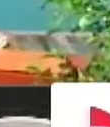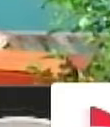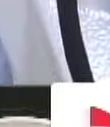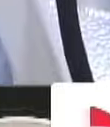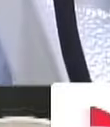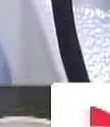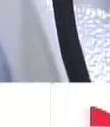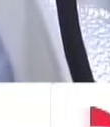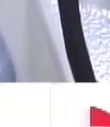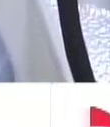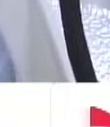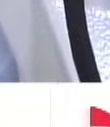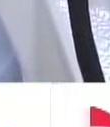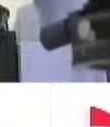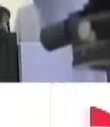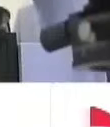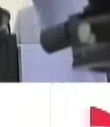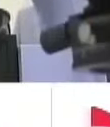alerta.